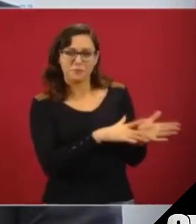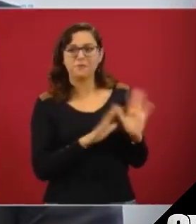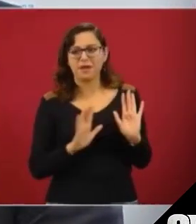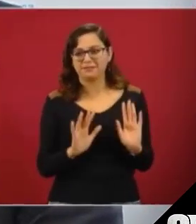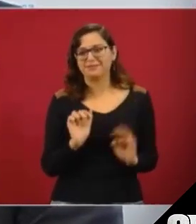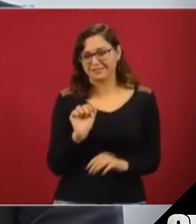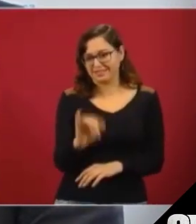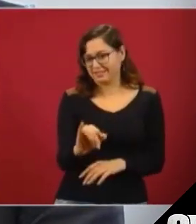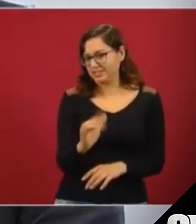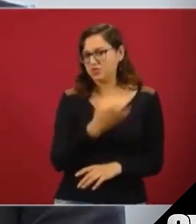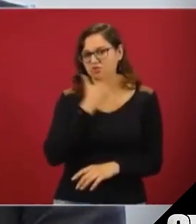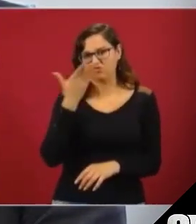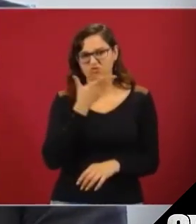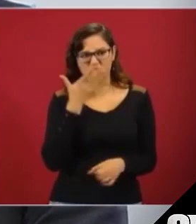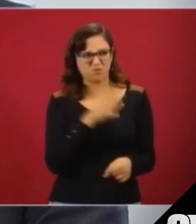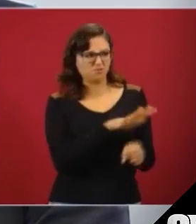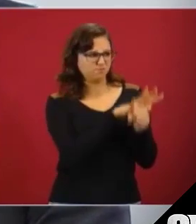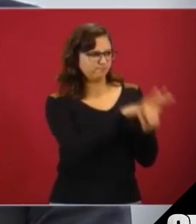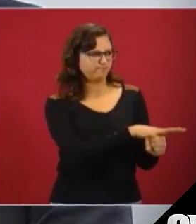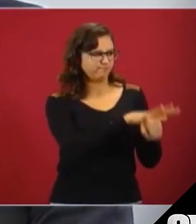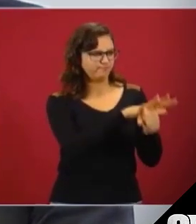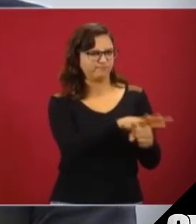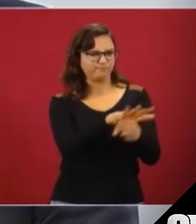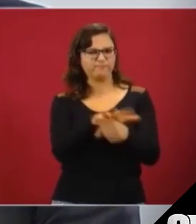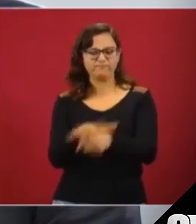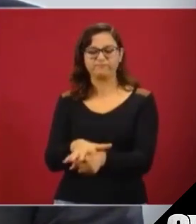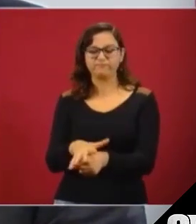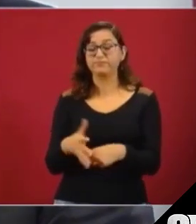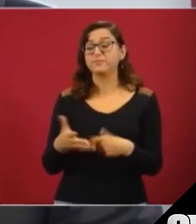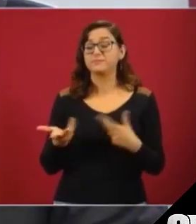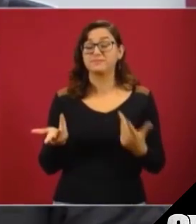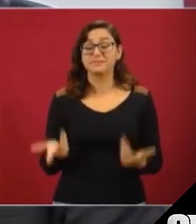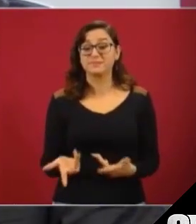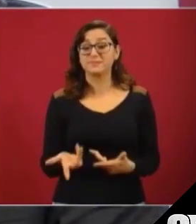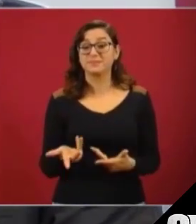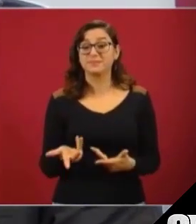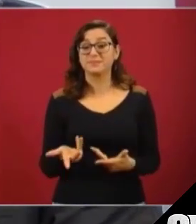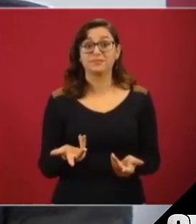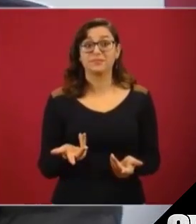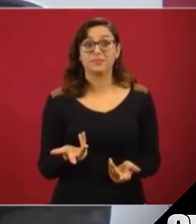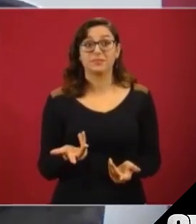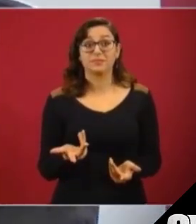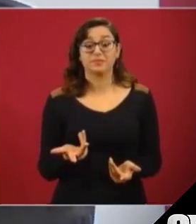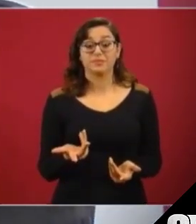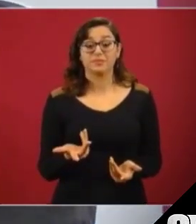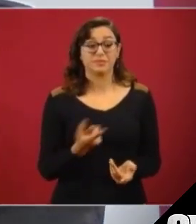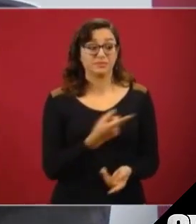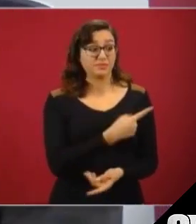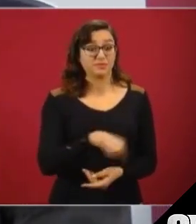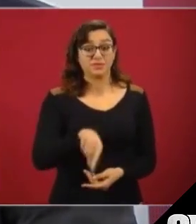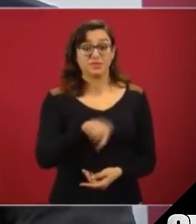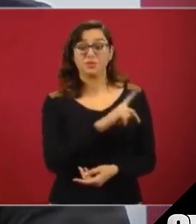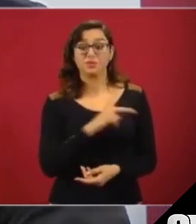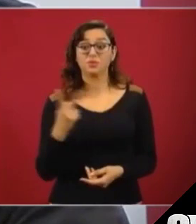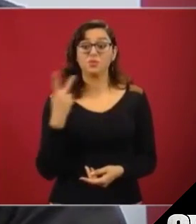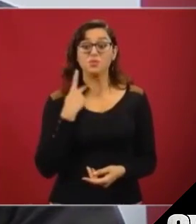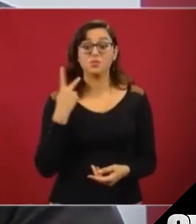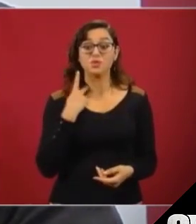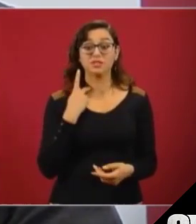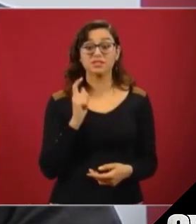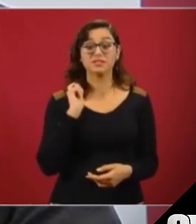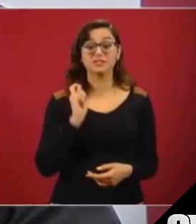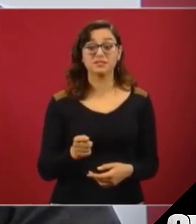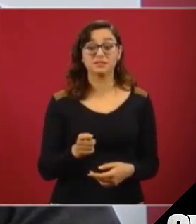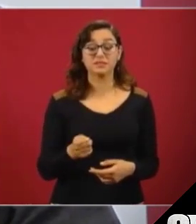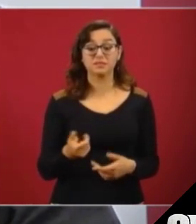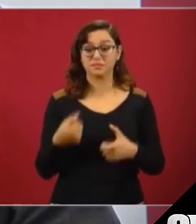política de control absoluto